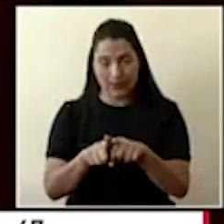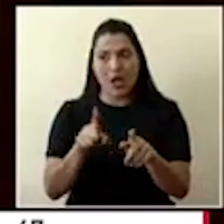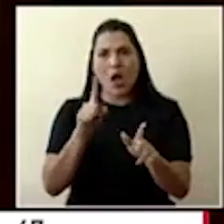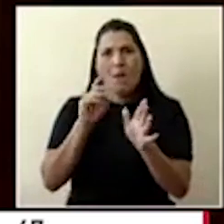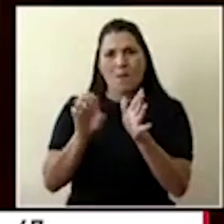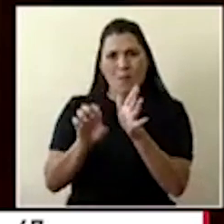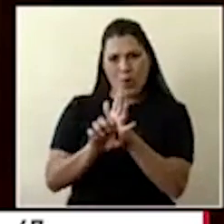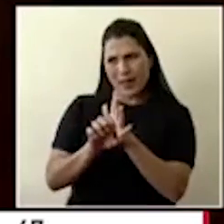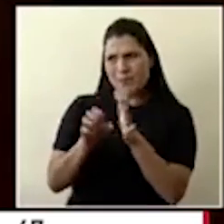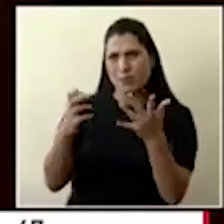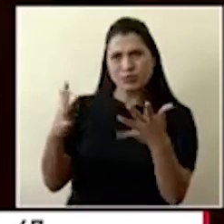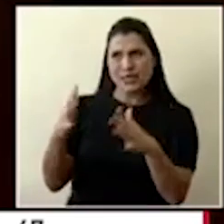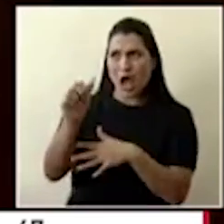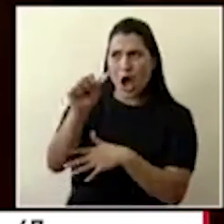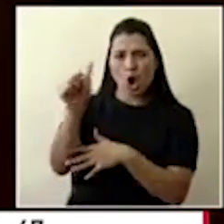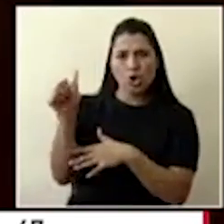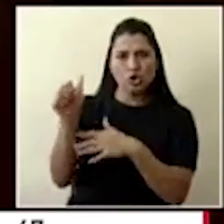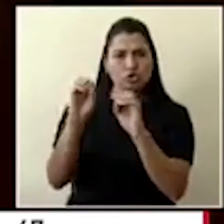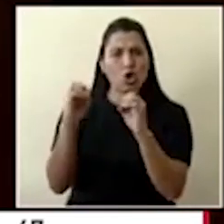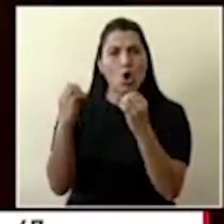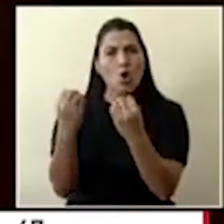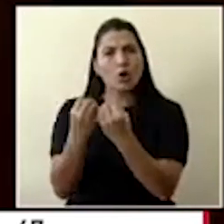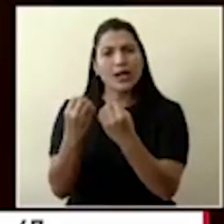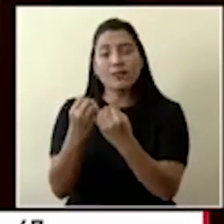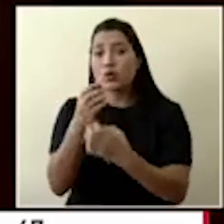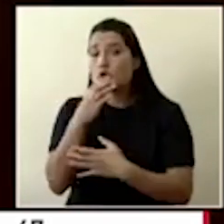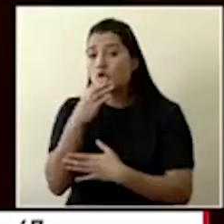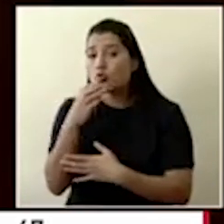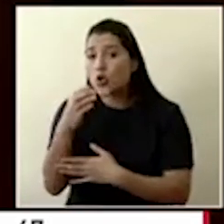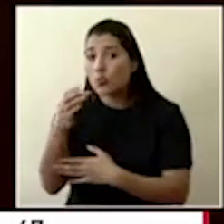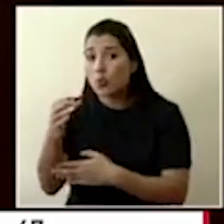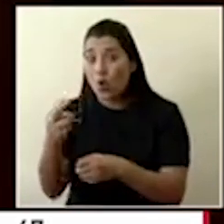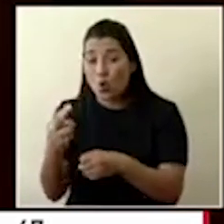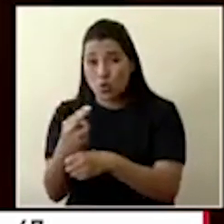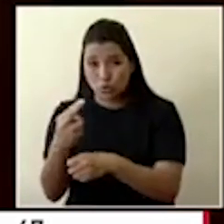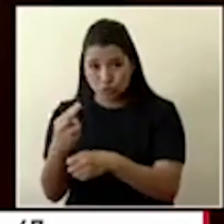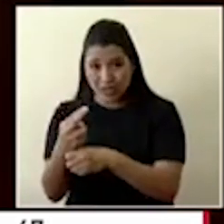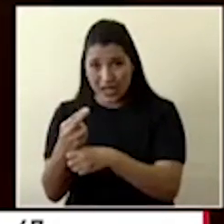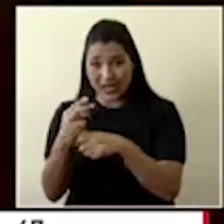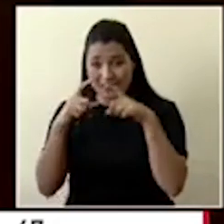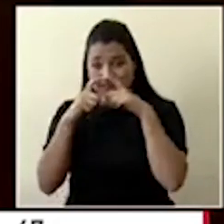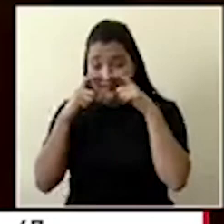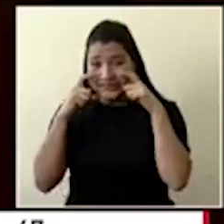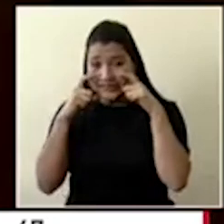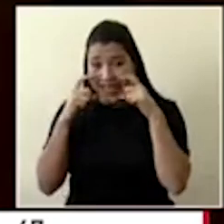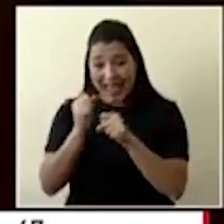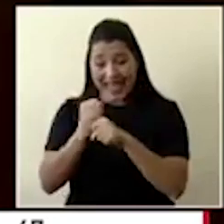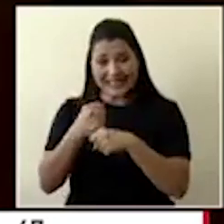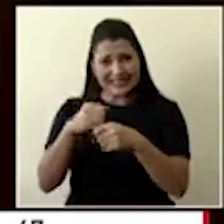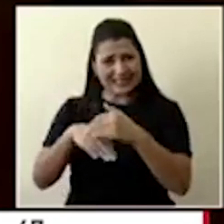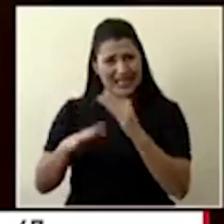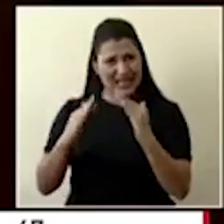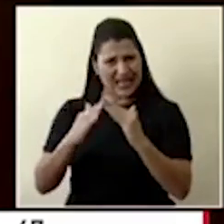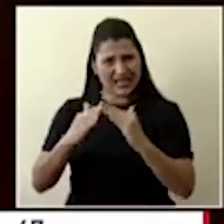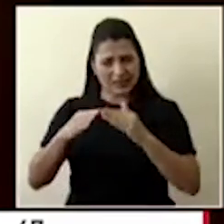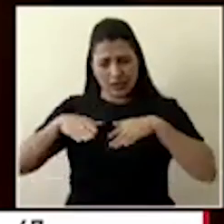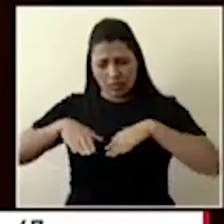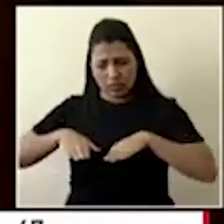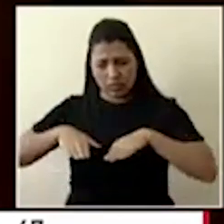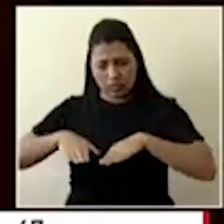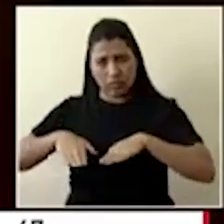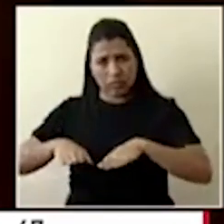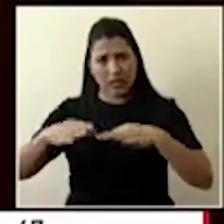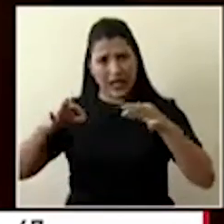algunos organismos que han estado incluso recomendando usarlas, las que se hacen en la casa, hechas materiales en la casa.